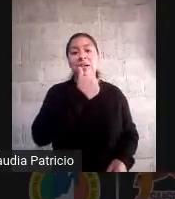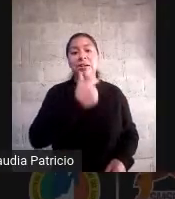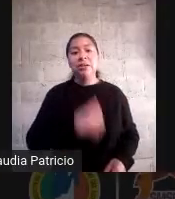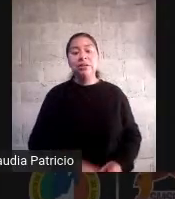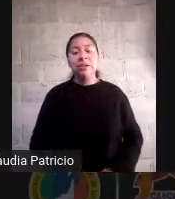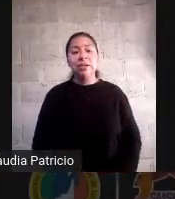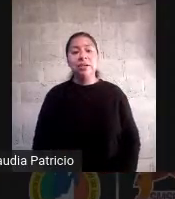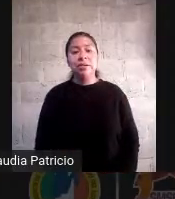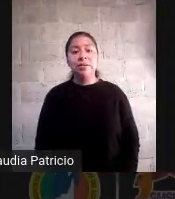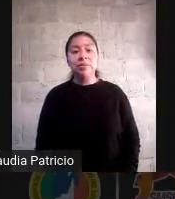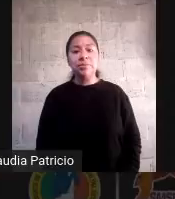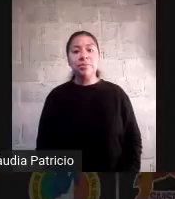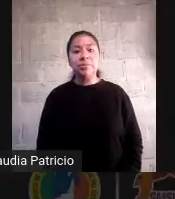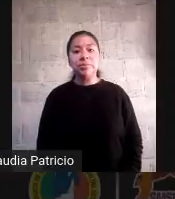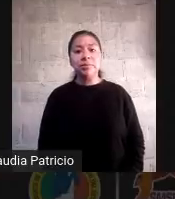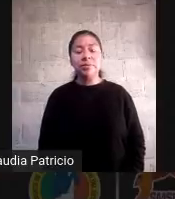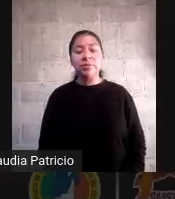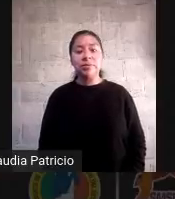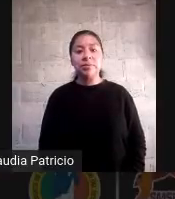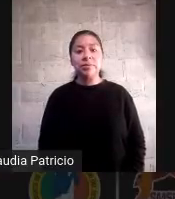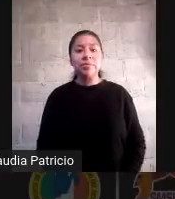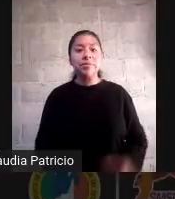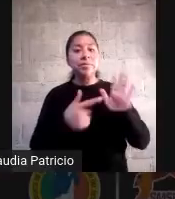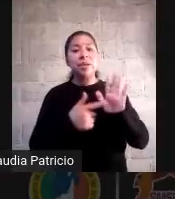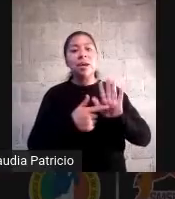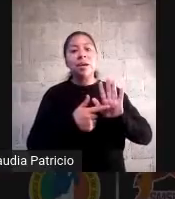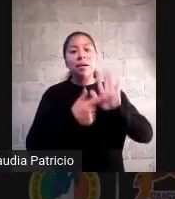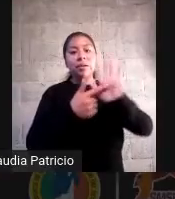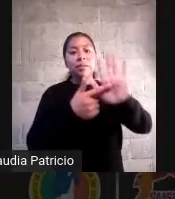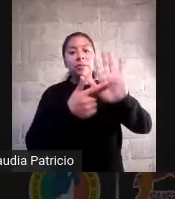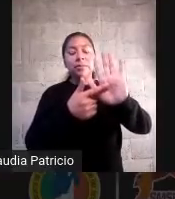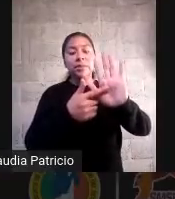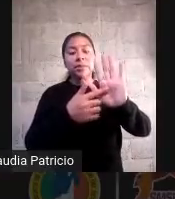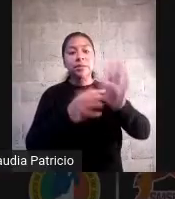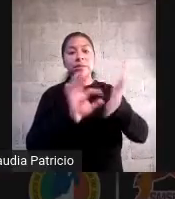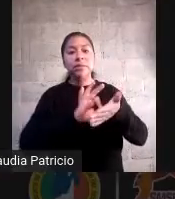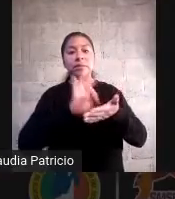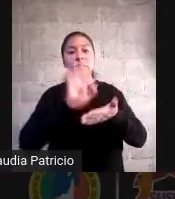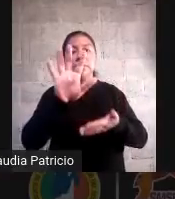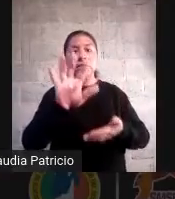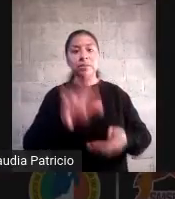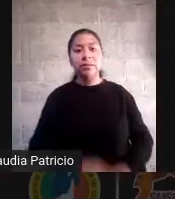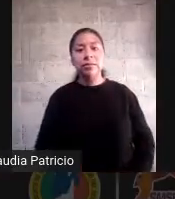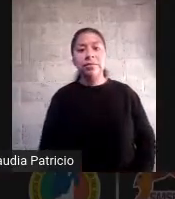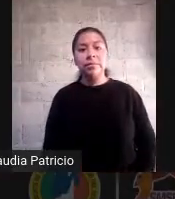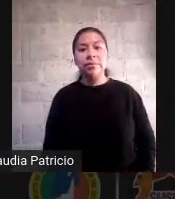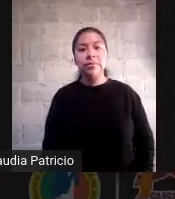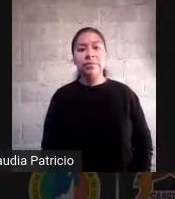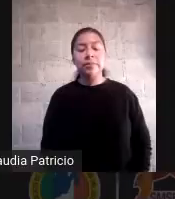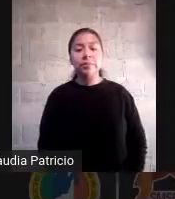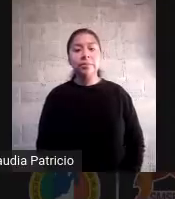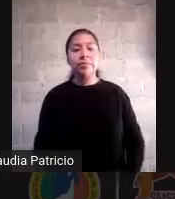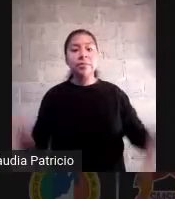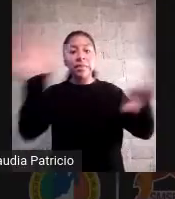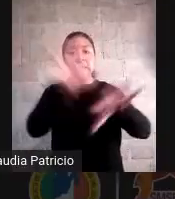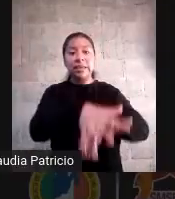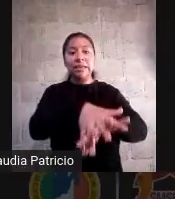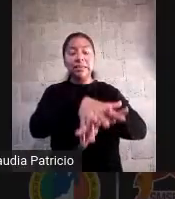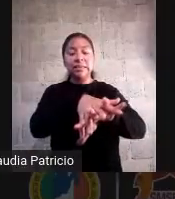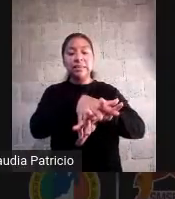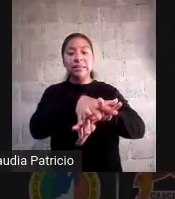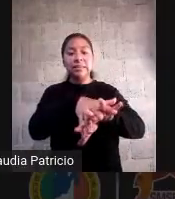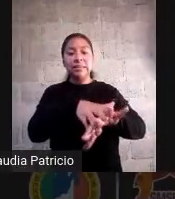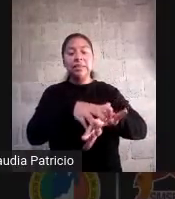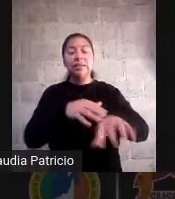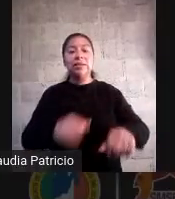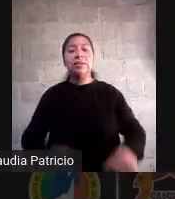compartir las diapositivas es incluyente o tiende a